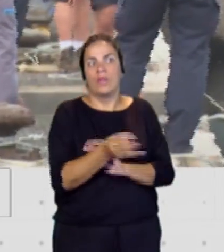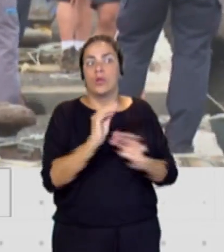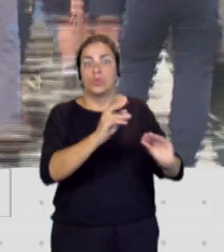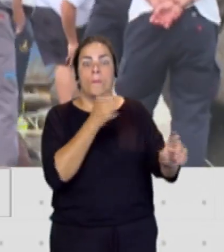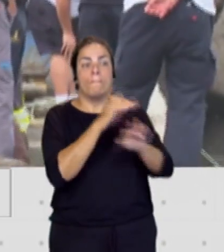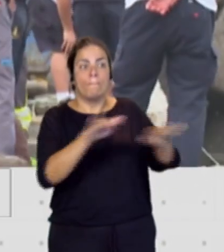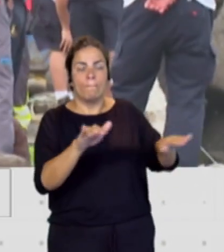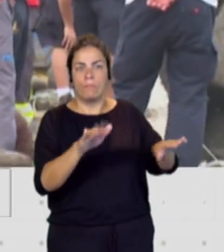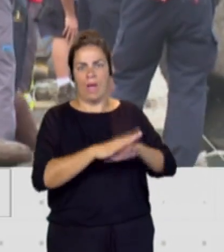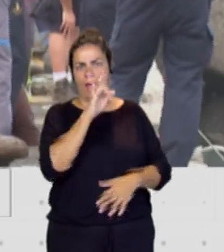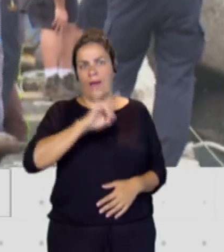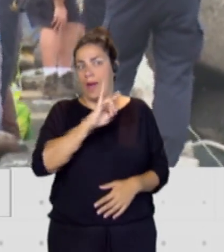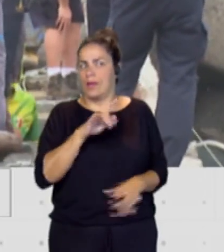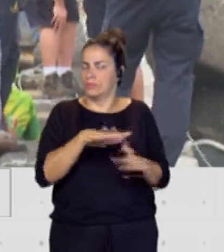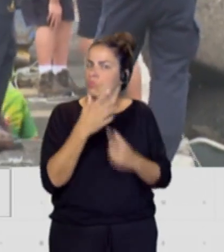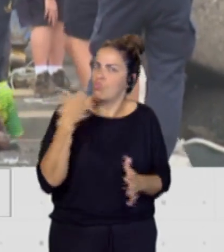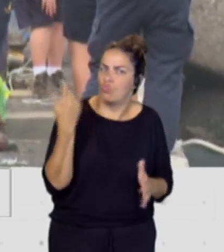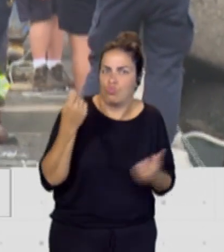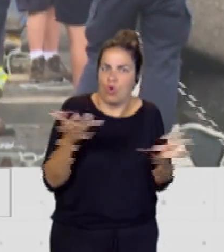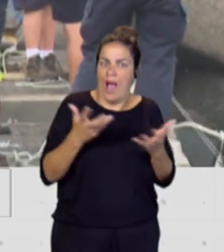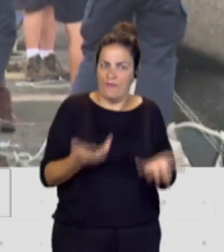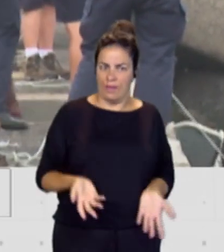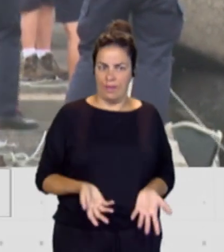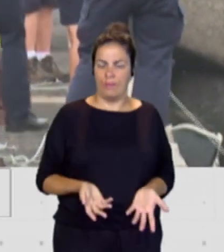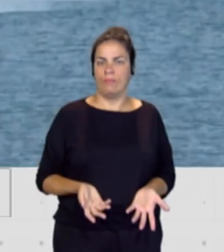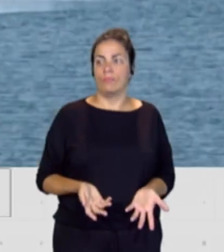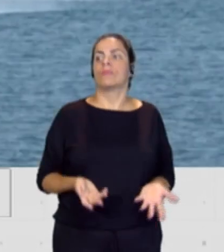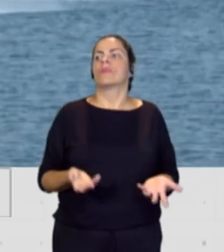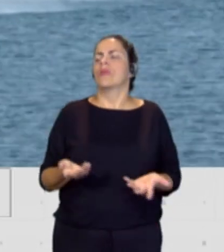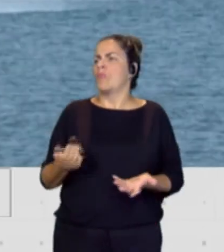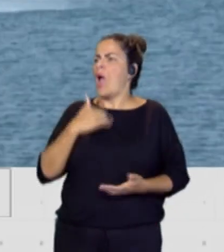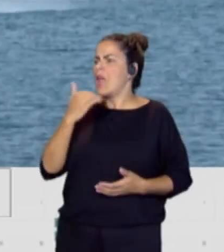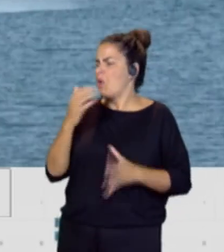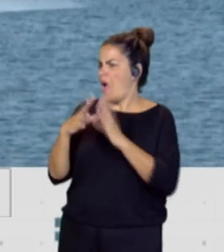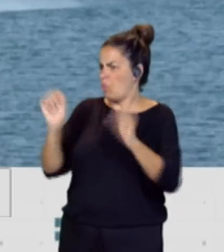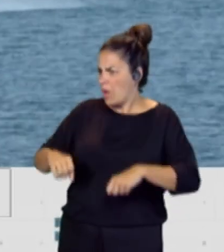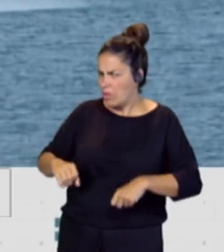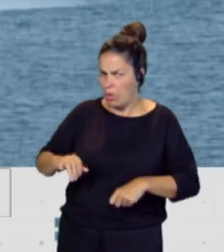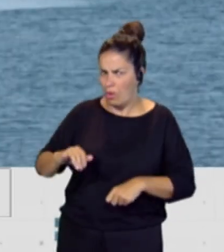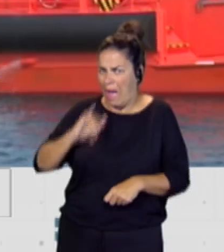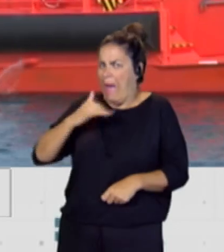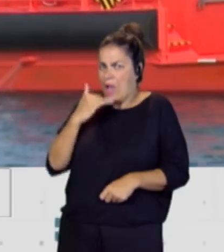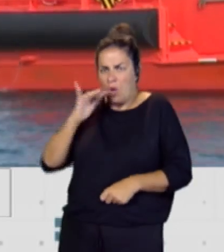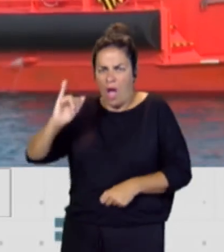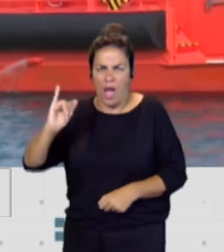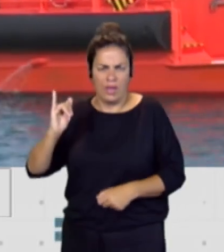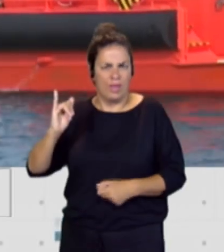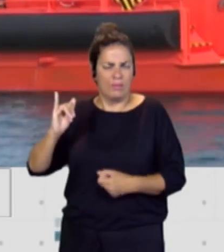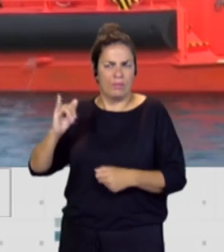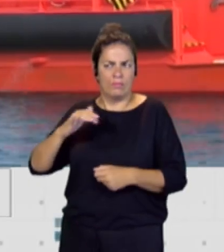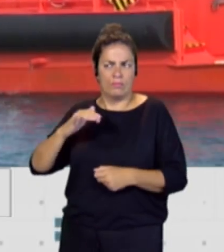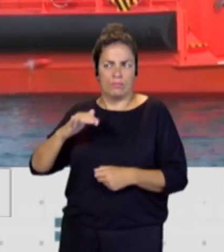de un buen acuerdo en un texto base aunque se podrían dar algunas mejores enriquecerse quizás en las Cortes Generales?